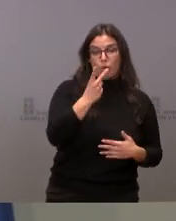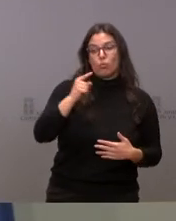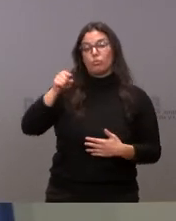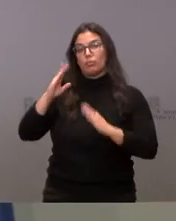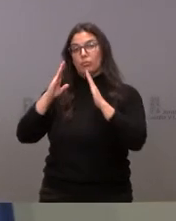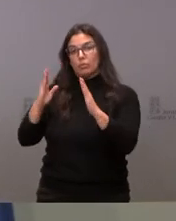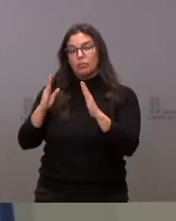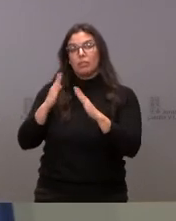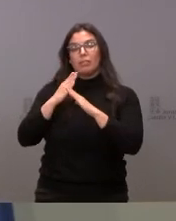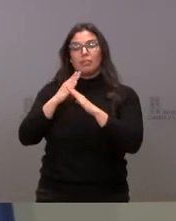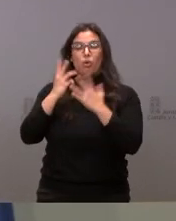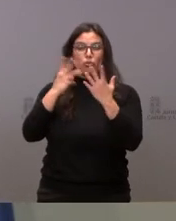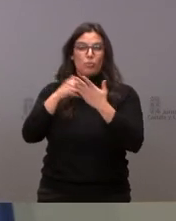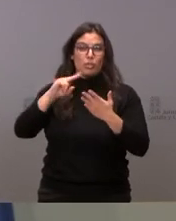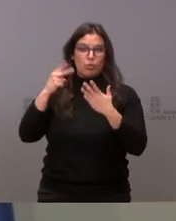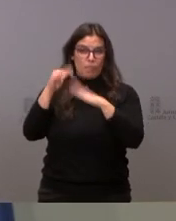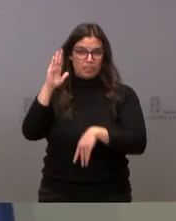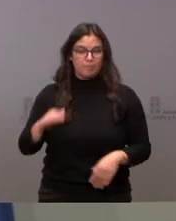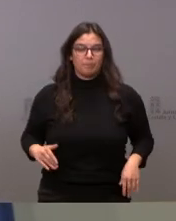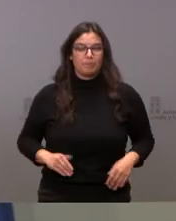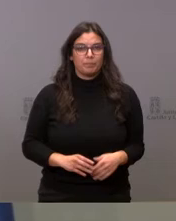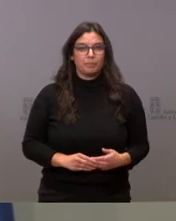de más de 8 millones de euros.